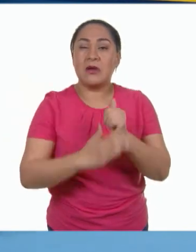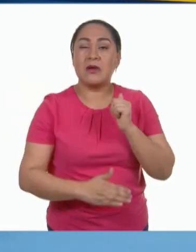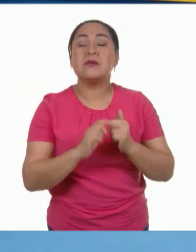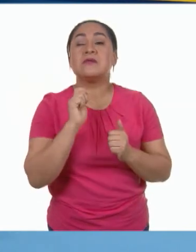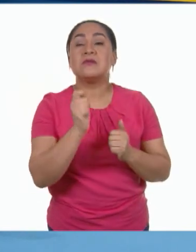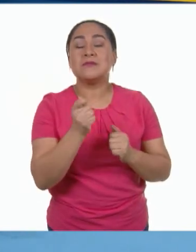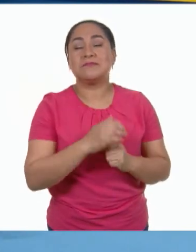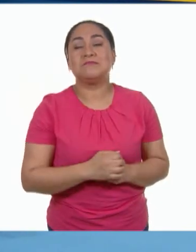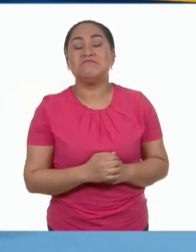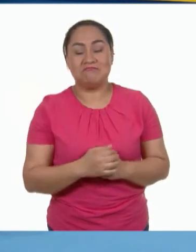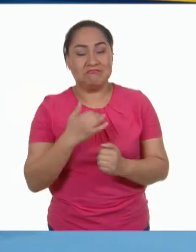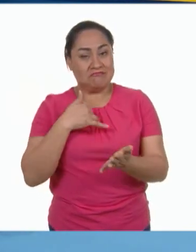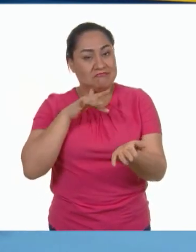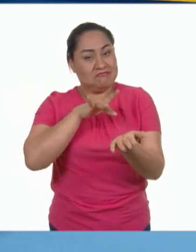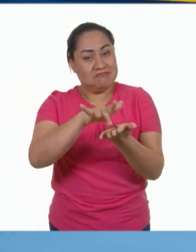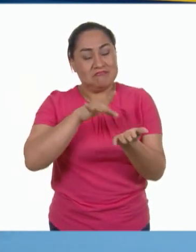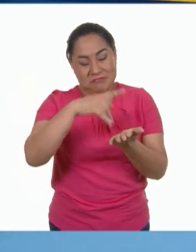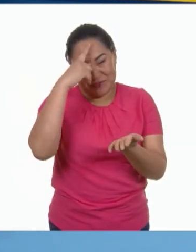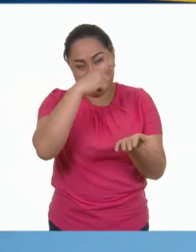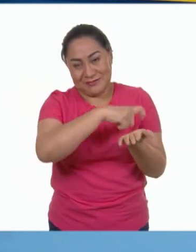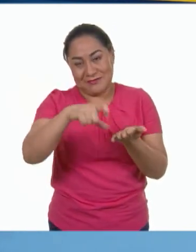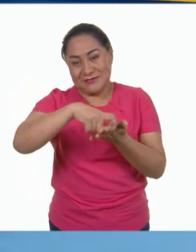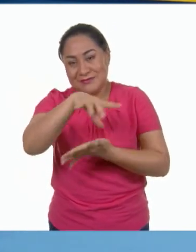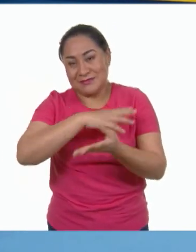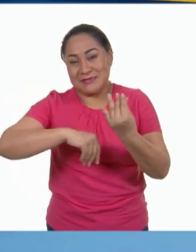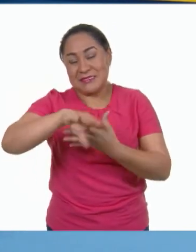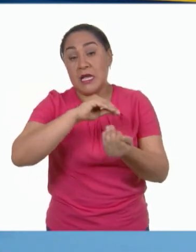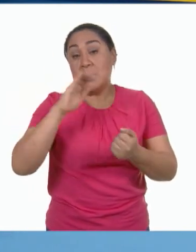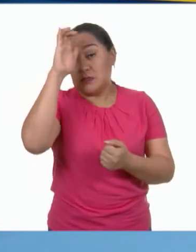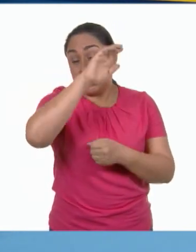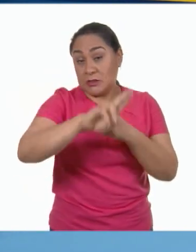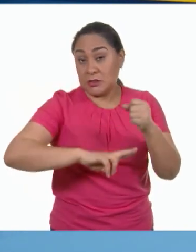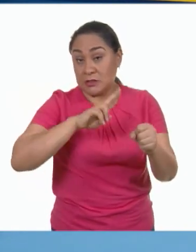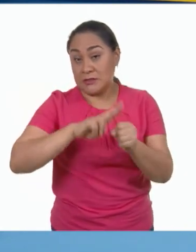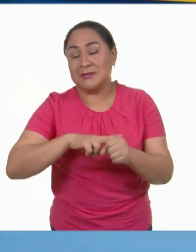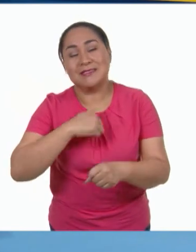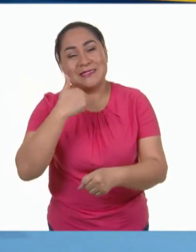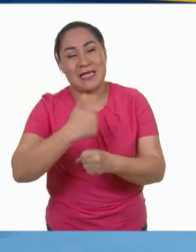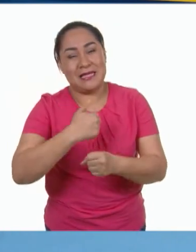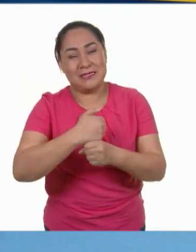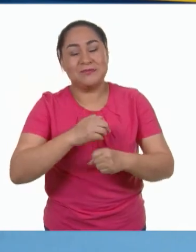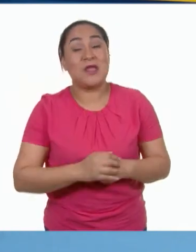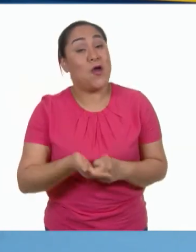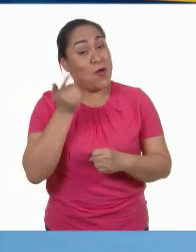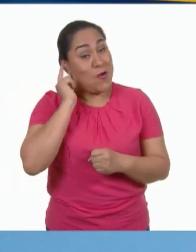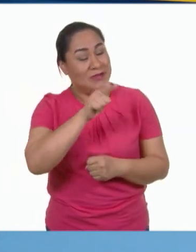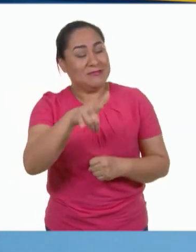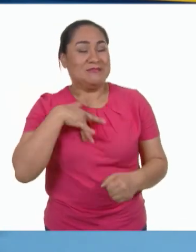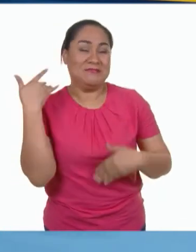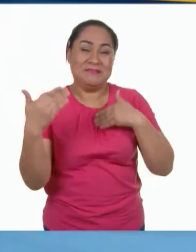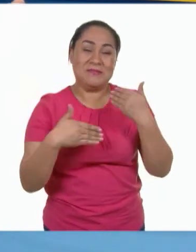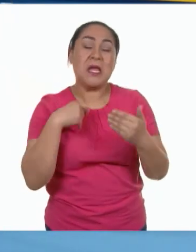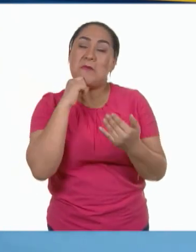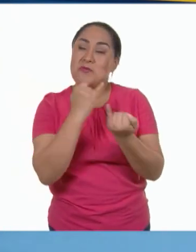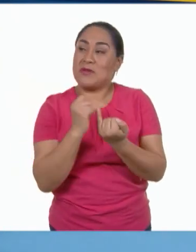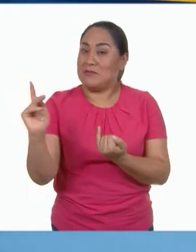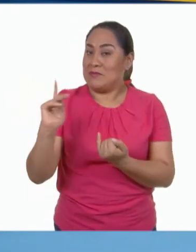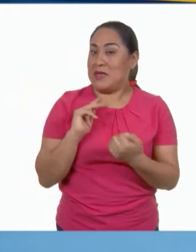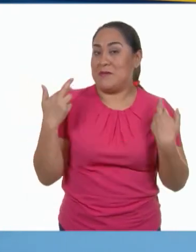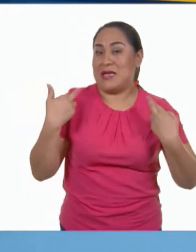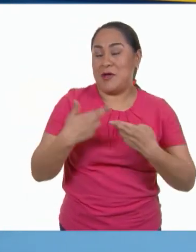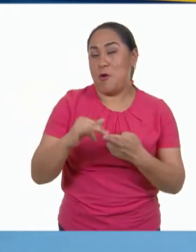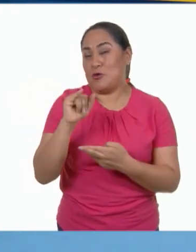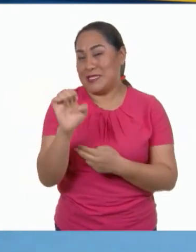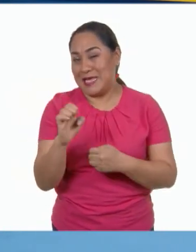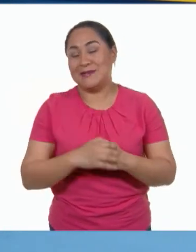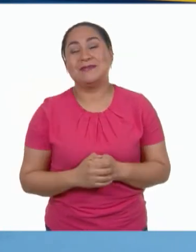A favor del consumo sustentable de ciencias naturales de sexto grado. Y espero que lo hayan disfrutado tanto como la maestra Jose y yo.